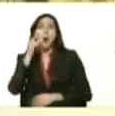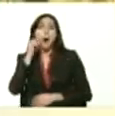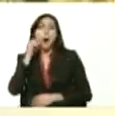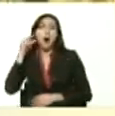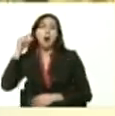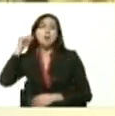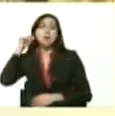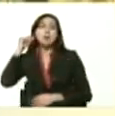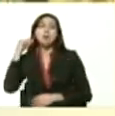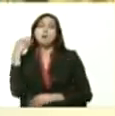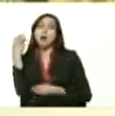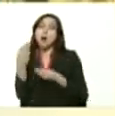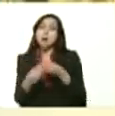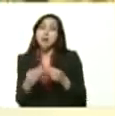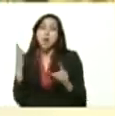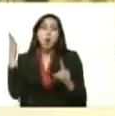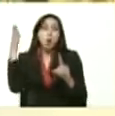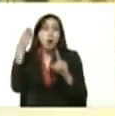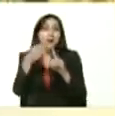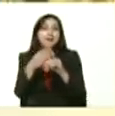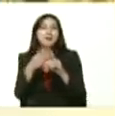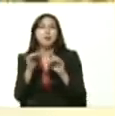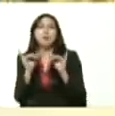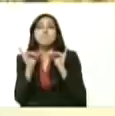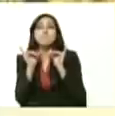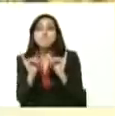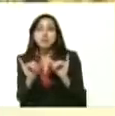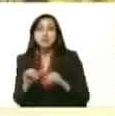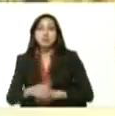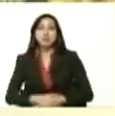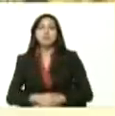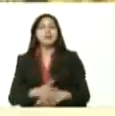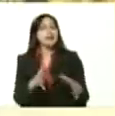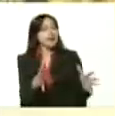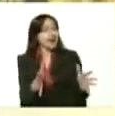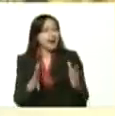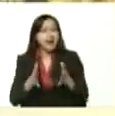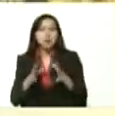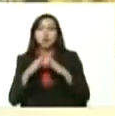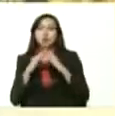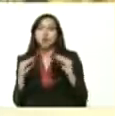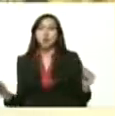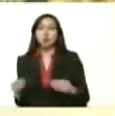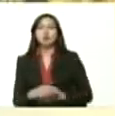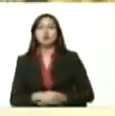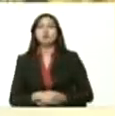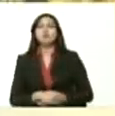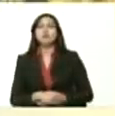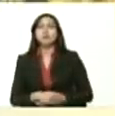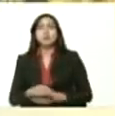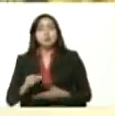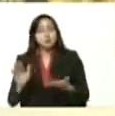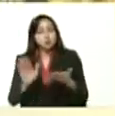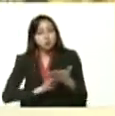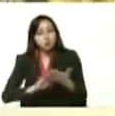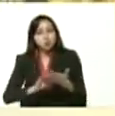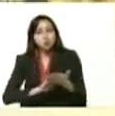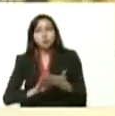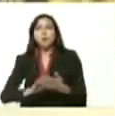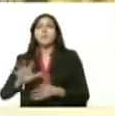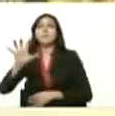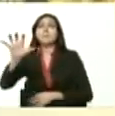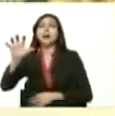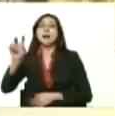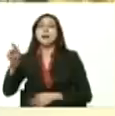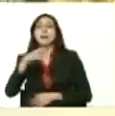para un objetivo común ganar ganar recuperar nuestra amada patria